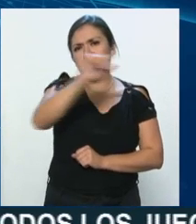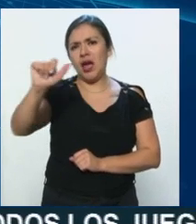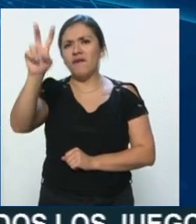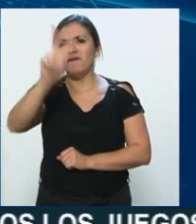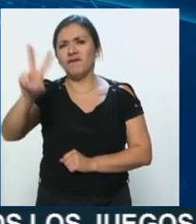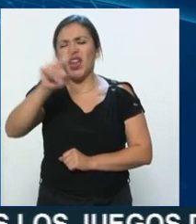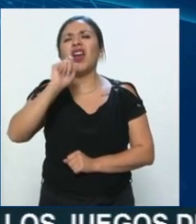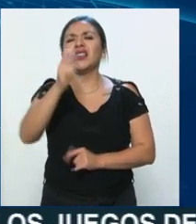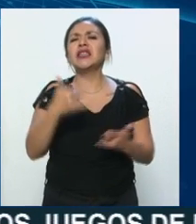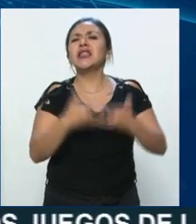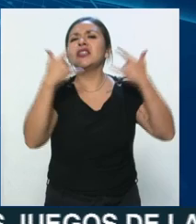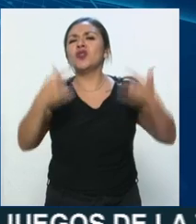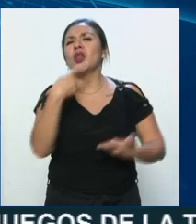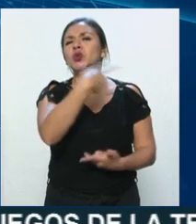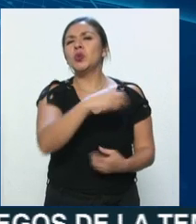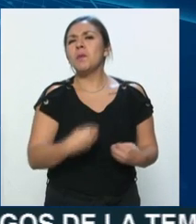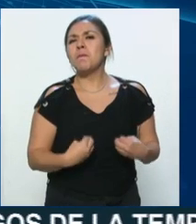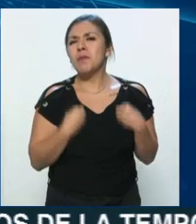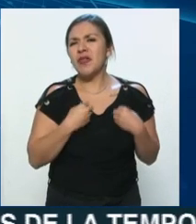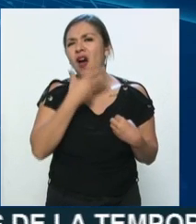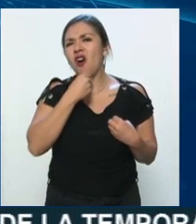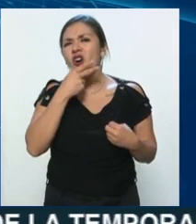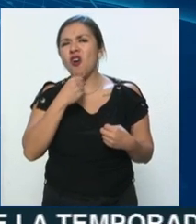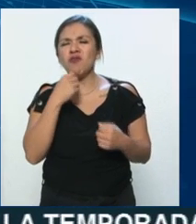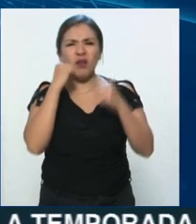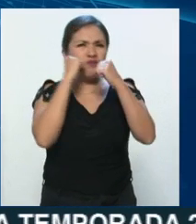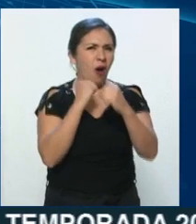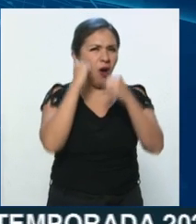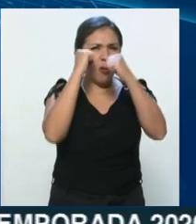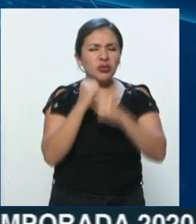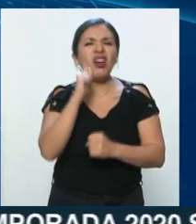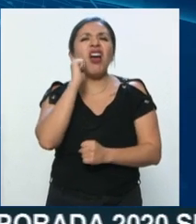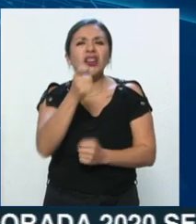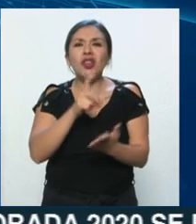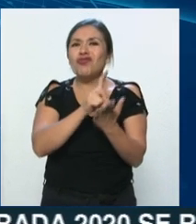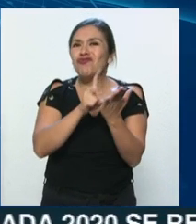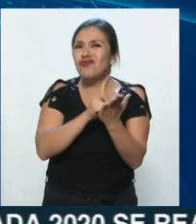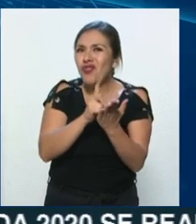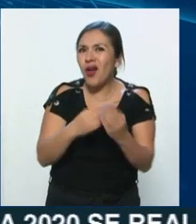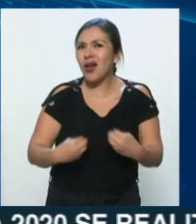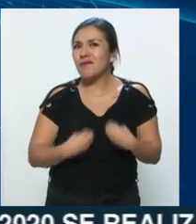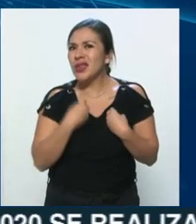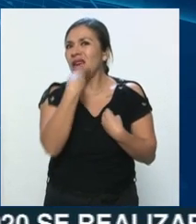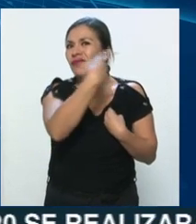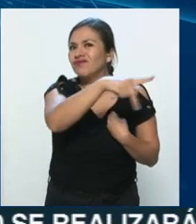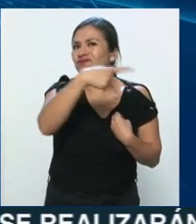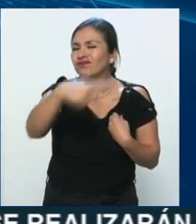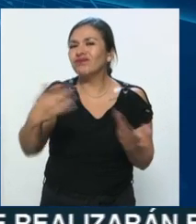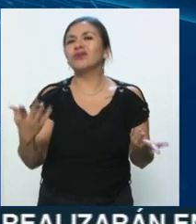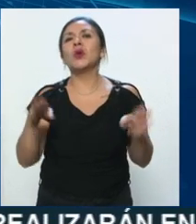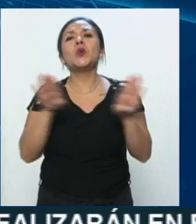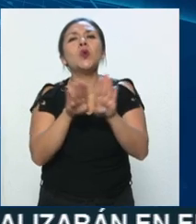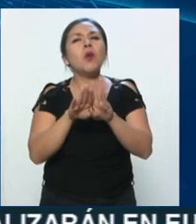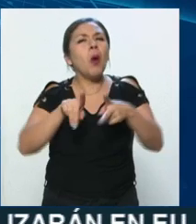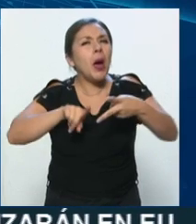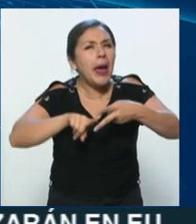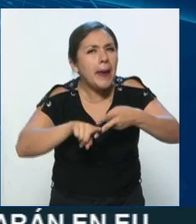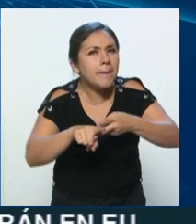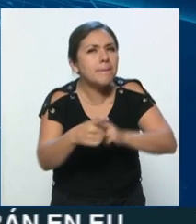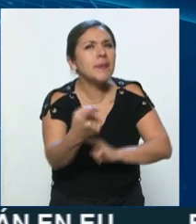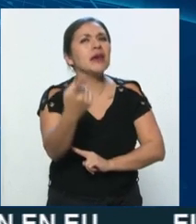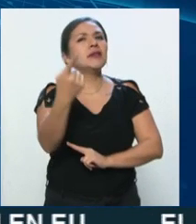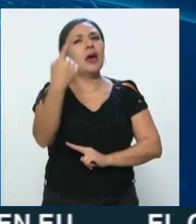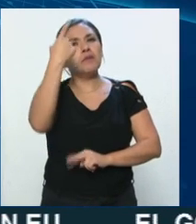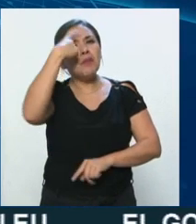historia de Julio César Chávez, cómo le tocó, por supuesto, lidiar con la droga y sobre todo, cómo empezó a